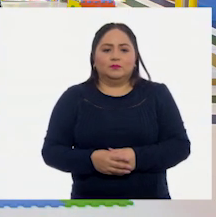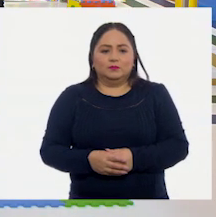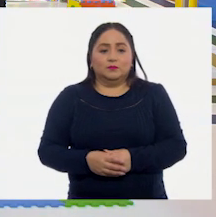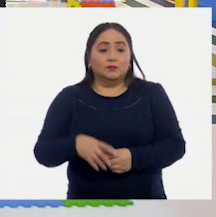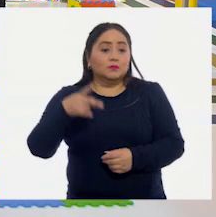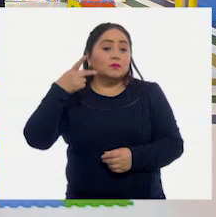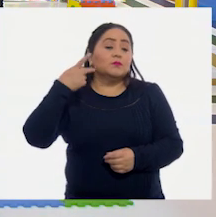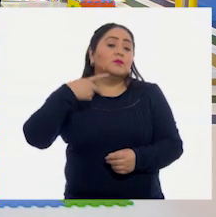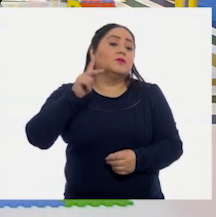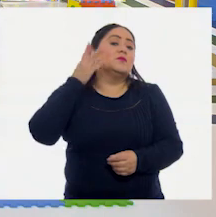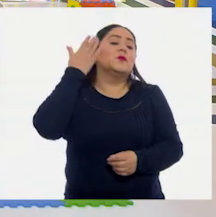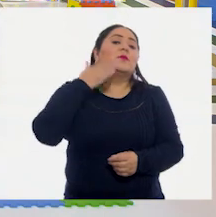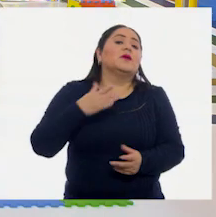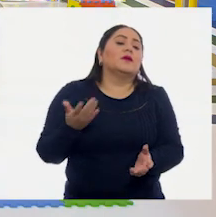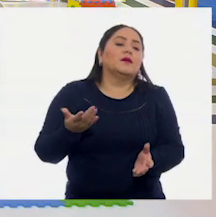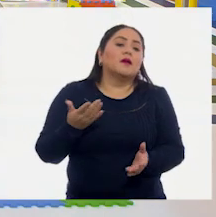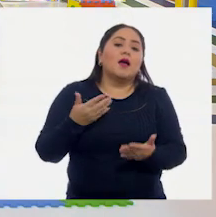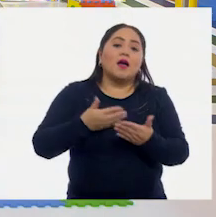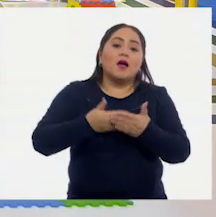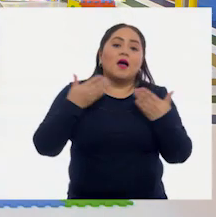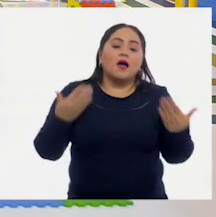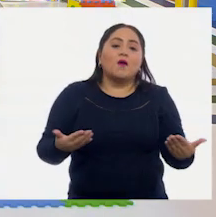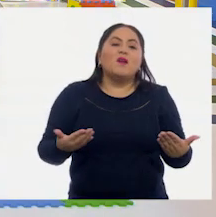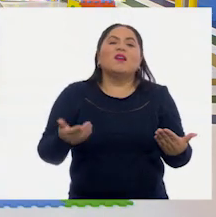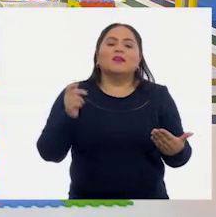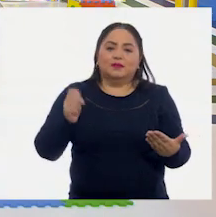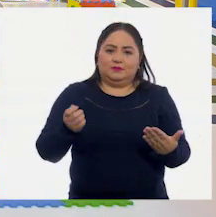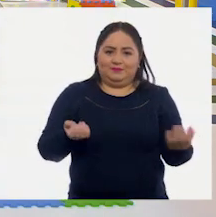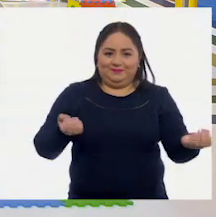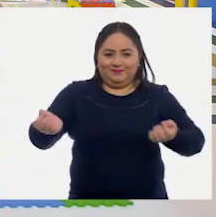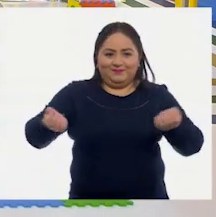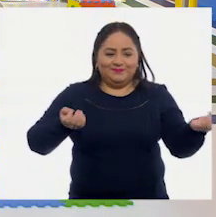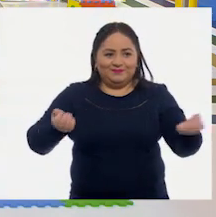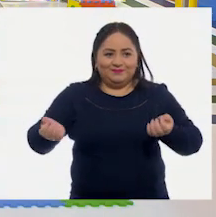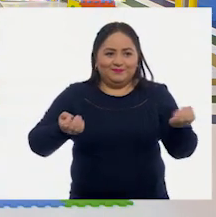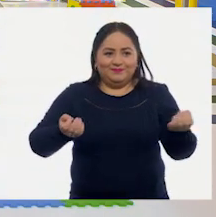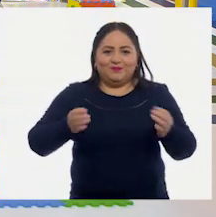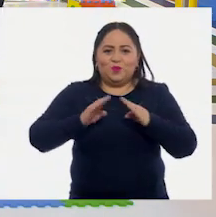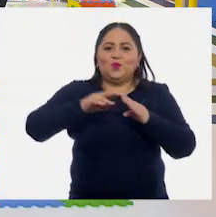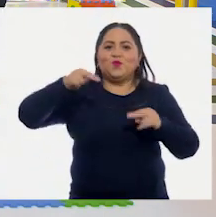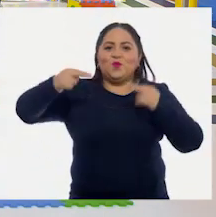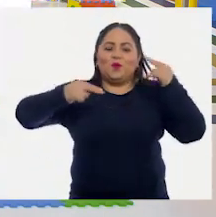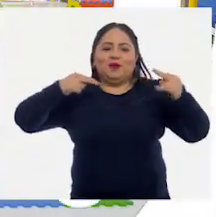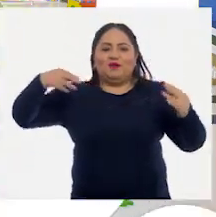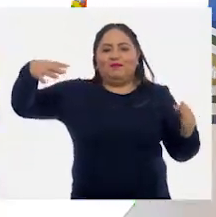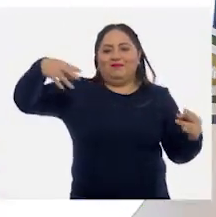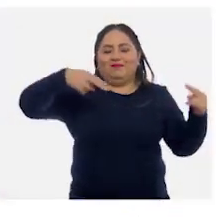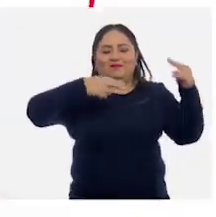Pero, ¿sabe qué, maestra? ¿Qué? Ha llegado el momento de movernos. Ahora como una nube. Como una nube.